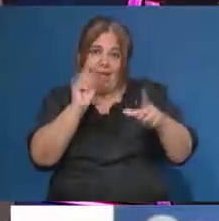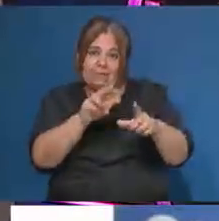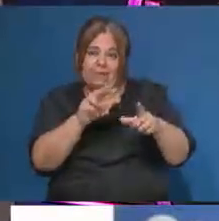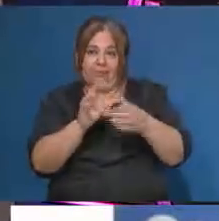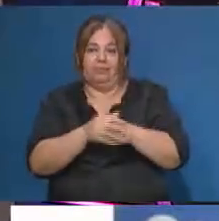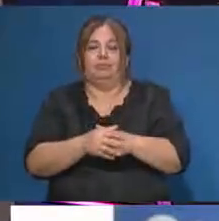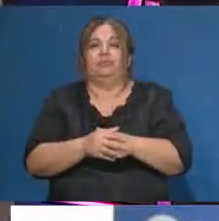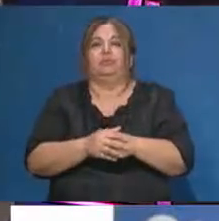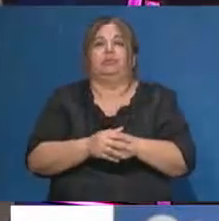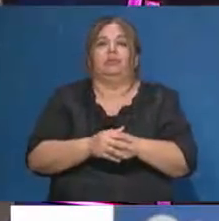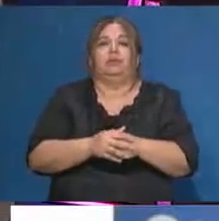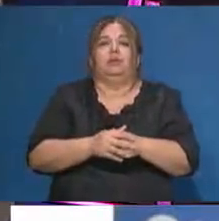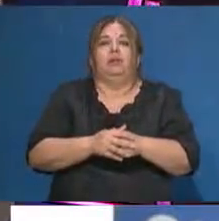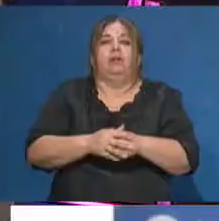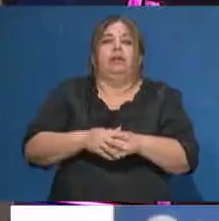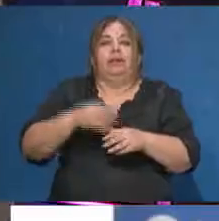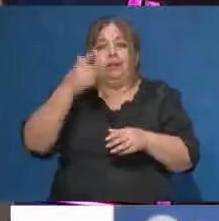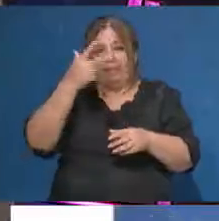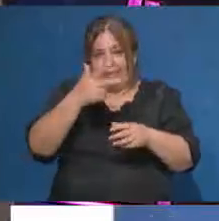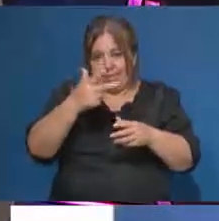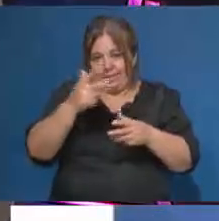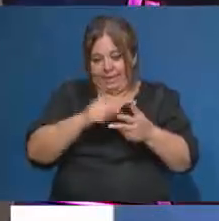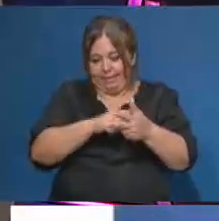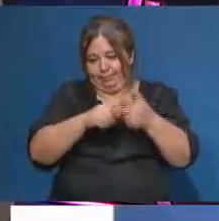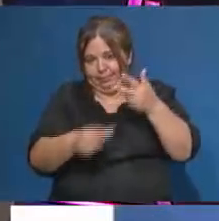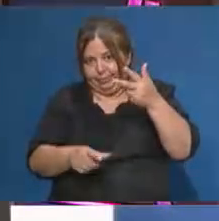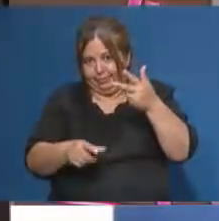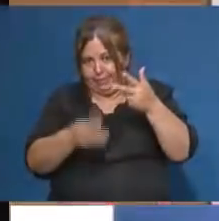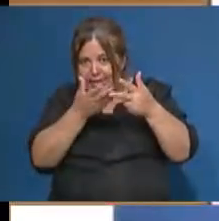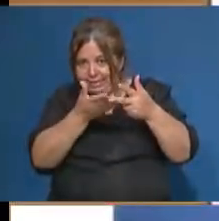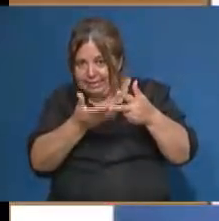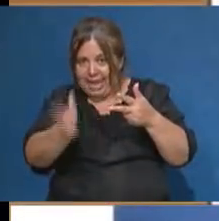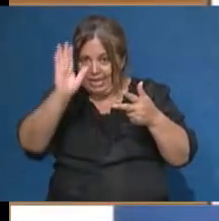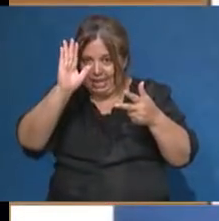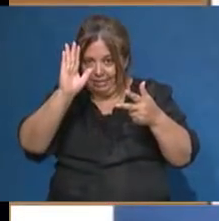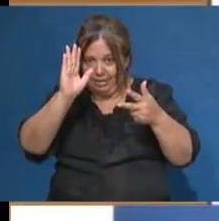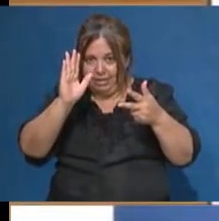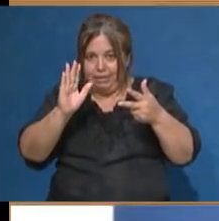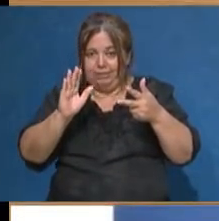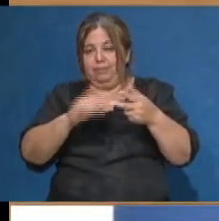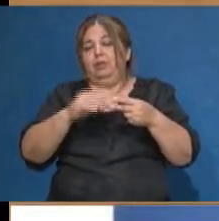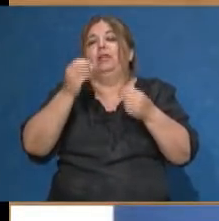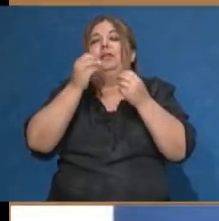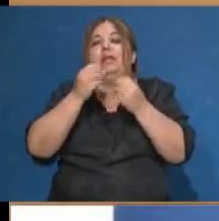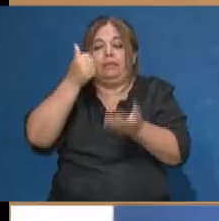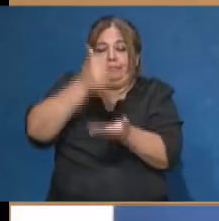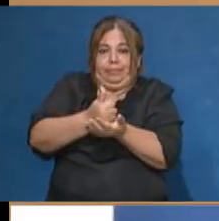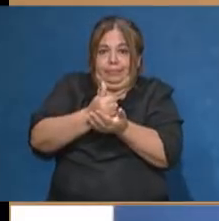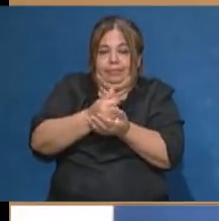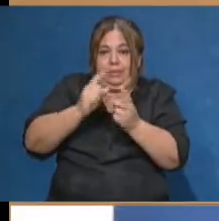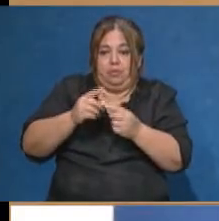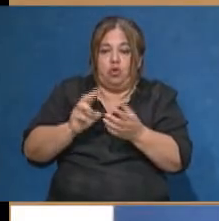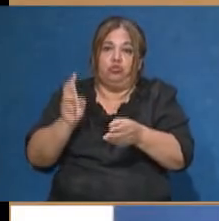vas a ver el recorrido. Estamos en la tercera, vamos de vuelta. Estamos en la salida. Perfecto. Fíjate, vamos al origen. Este es de donde estamos saliendo.